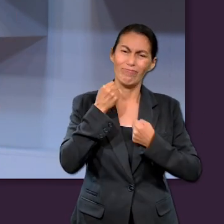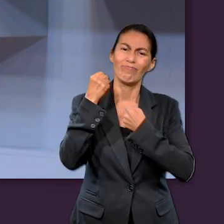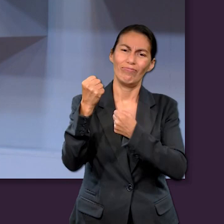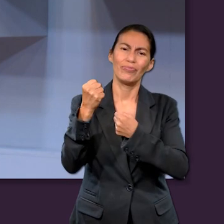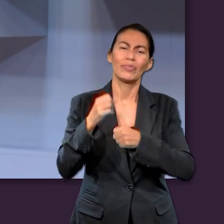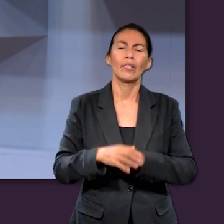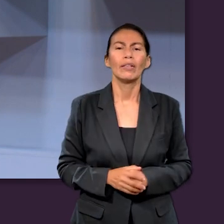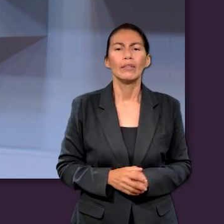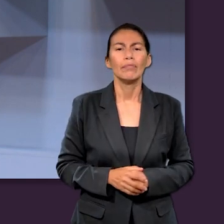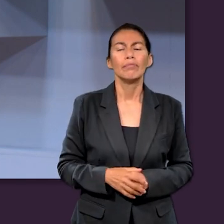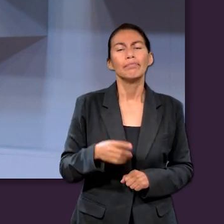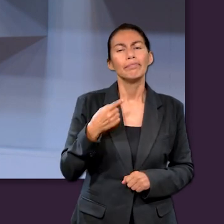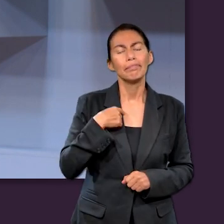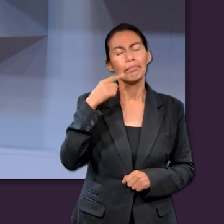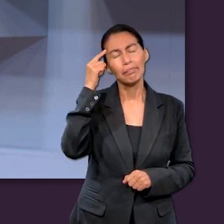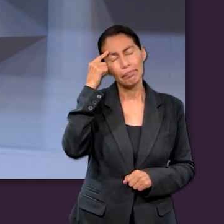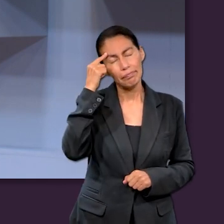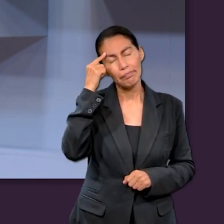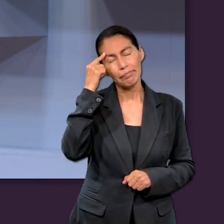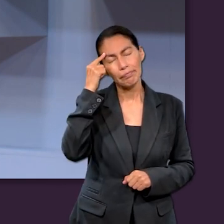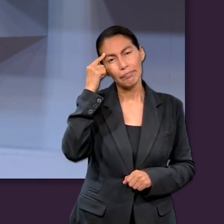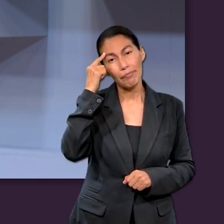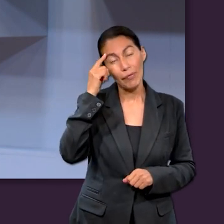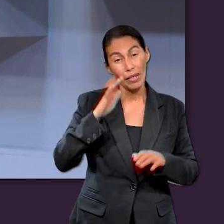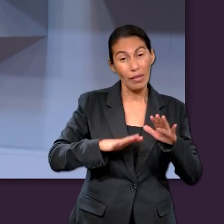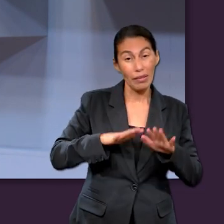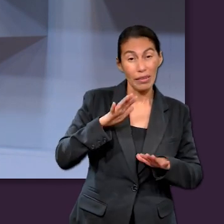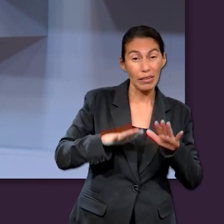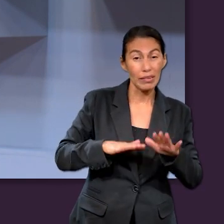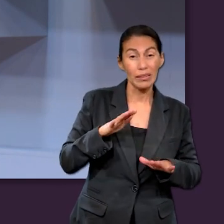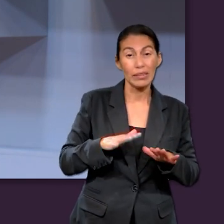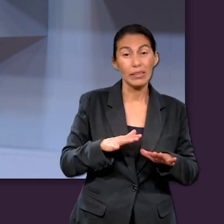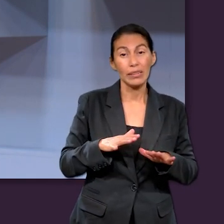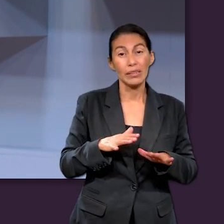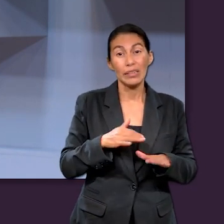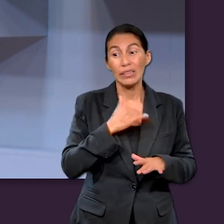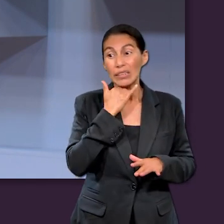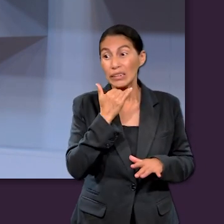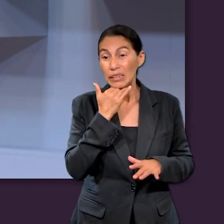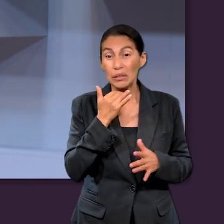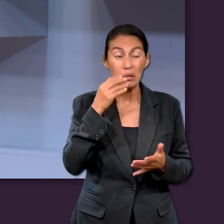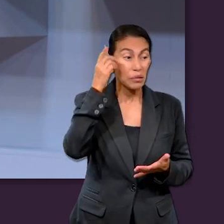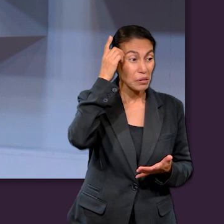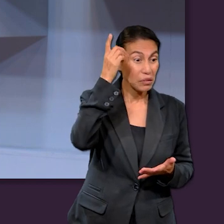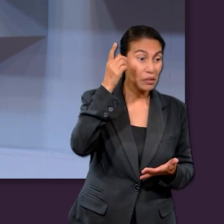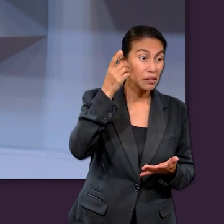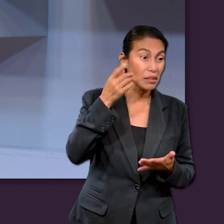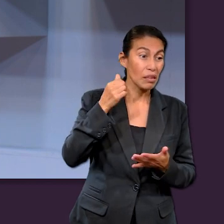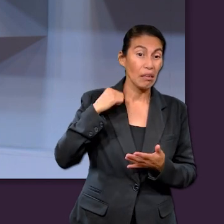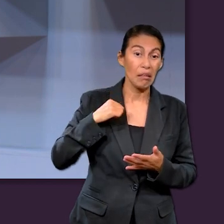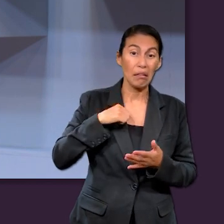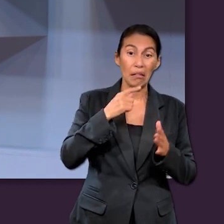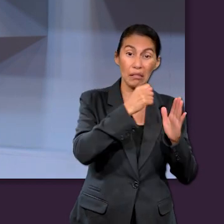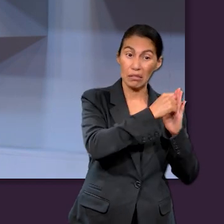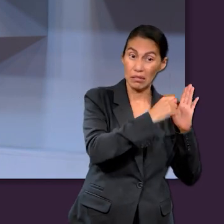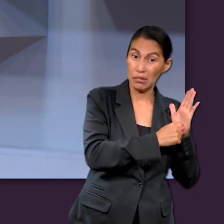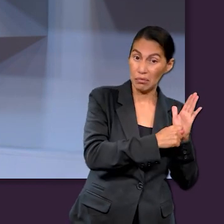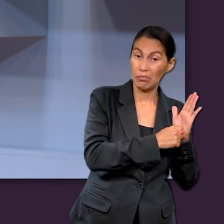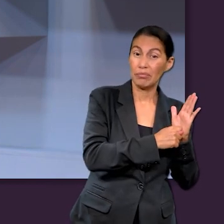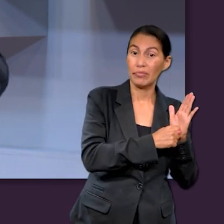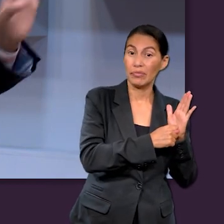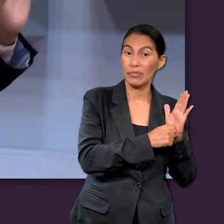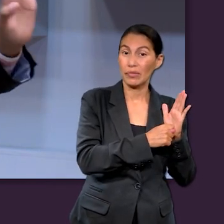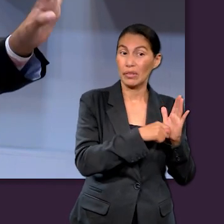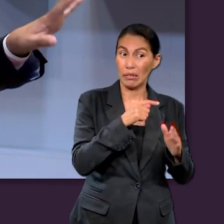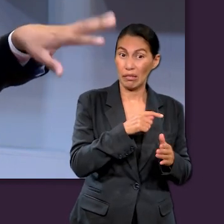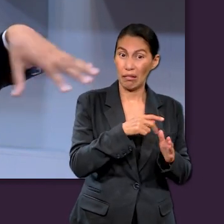otros más. Yo creo que a veces tenemos la noción errónea de que Dios en